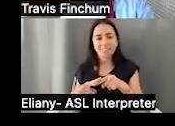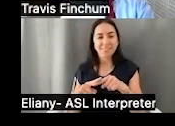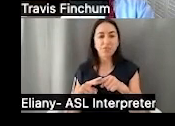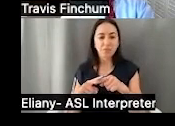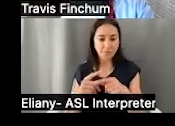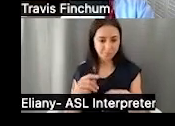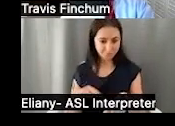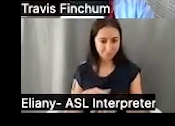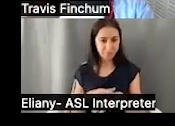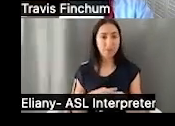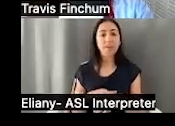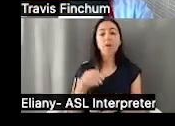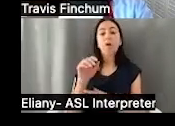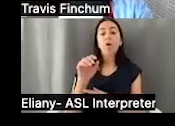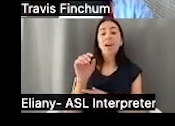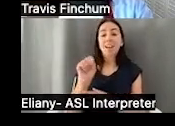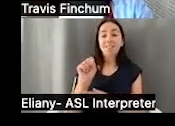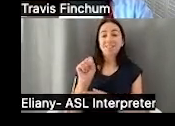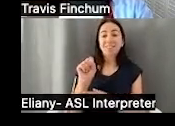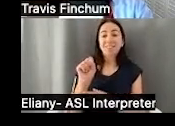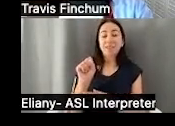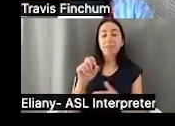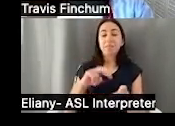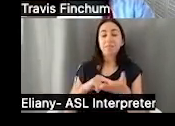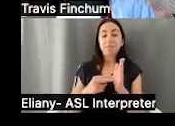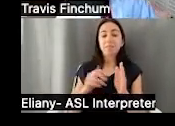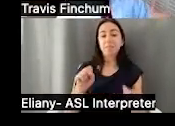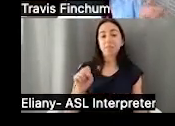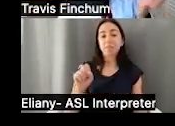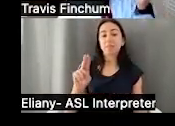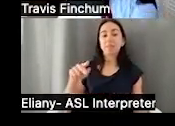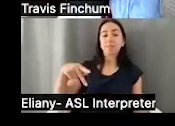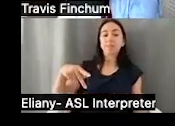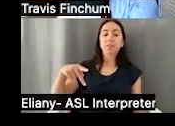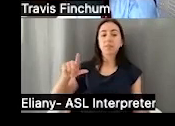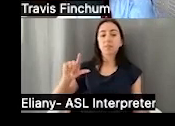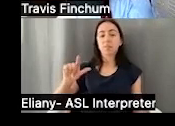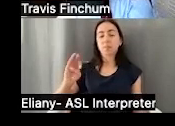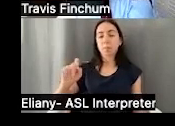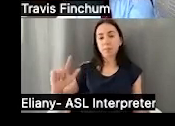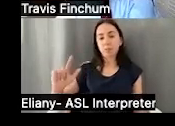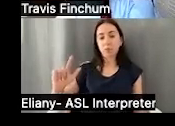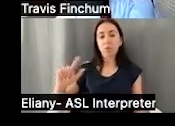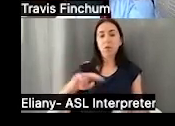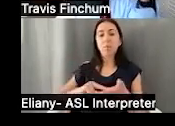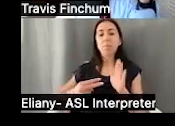Entonces, si nos podemos acordar que la primera S en SSI es suplementar